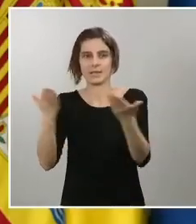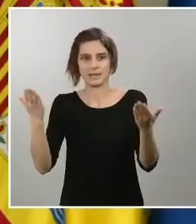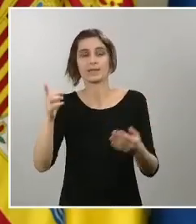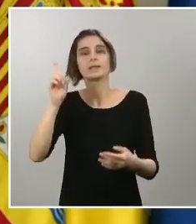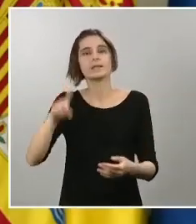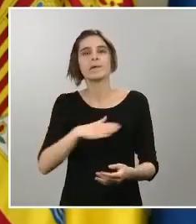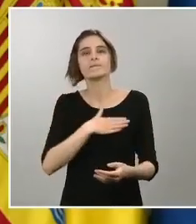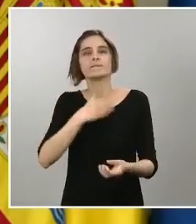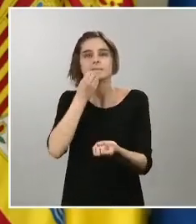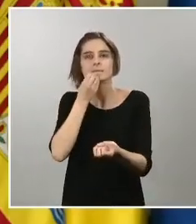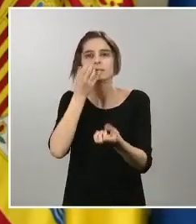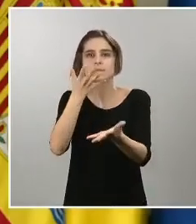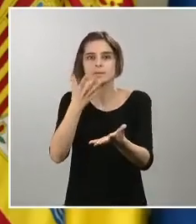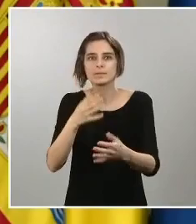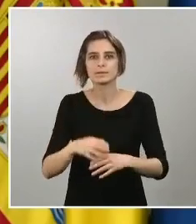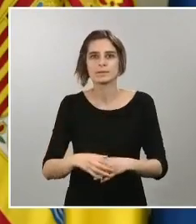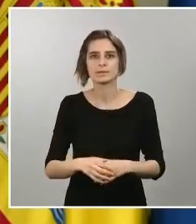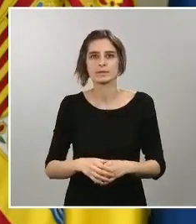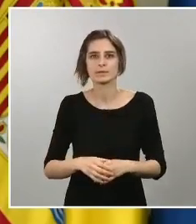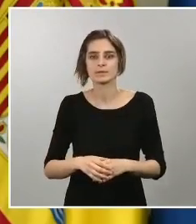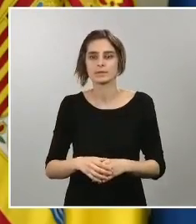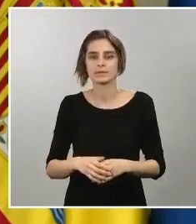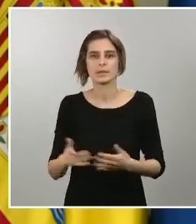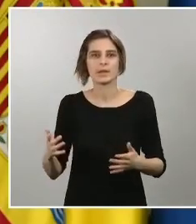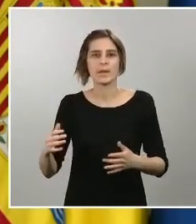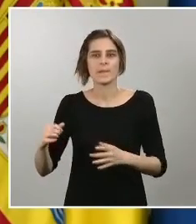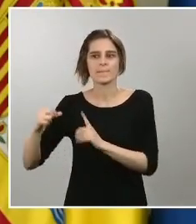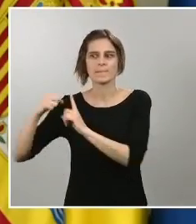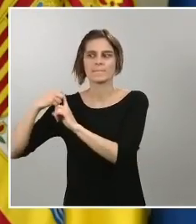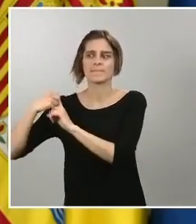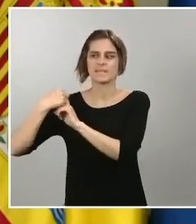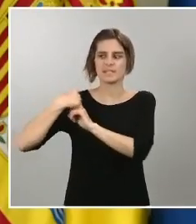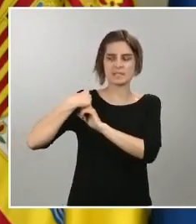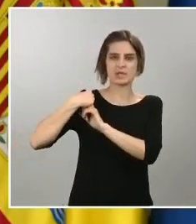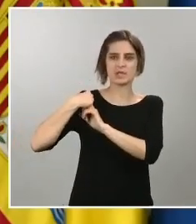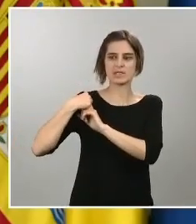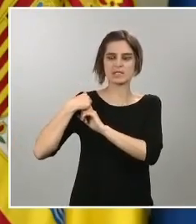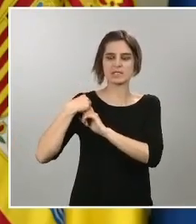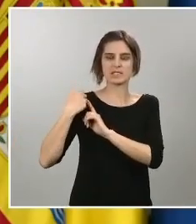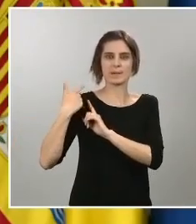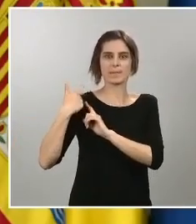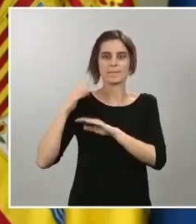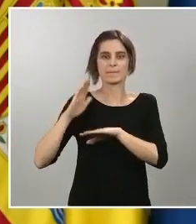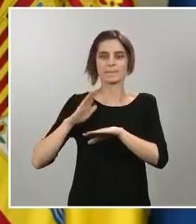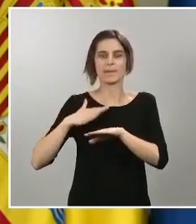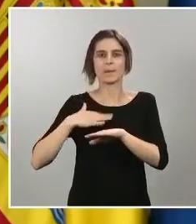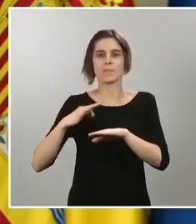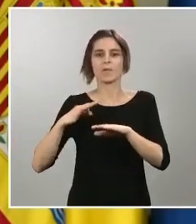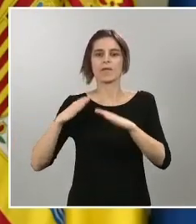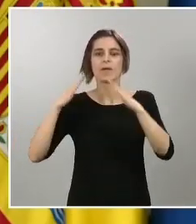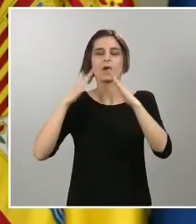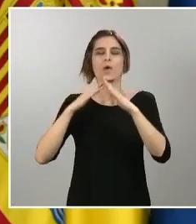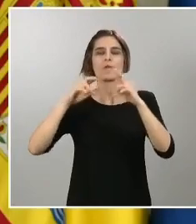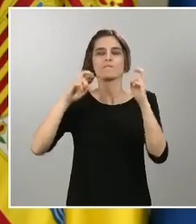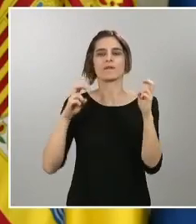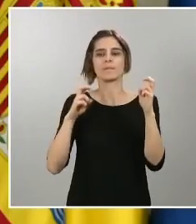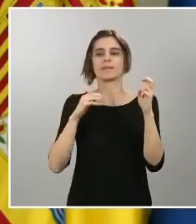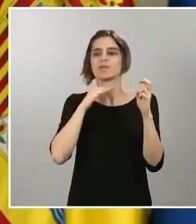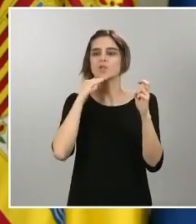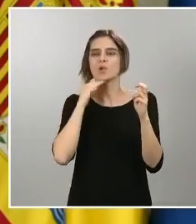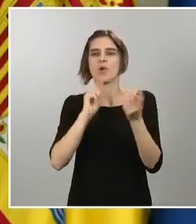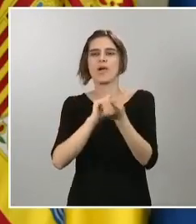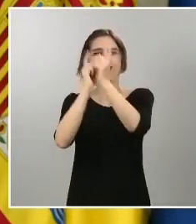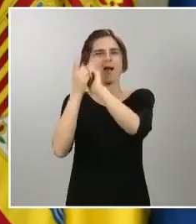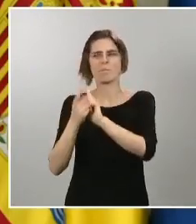presiones de ningún tipo en orden a alterar este confinamiento que en estos días va a ser pues